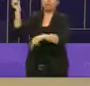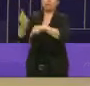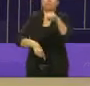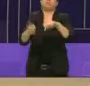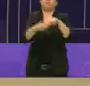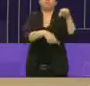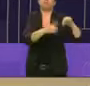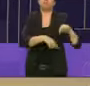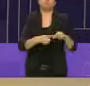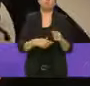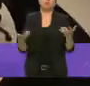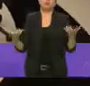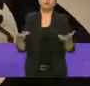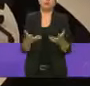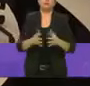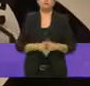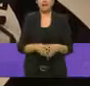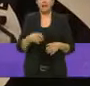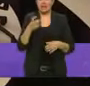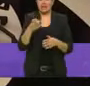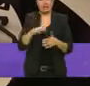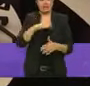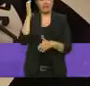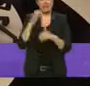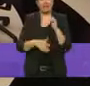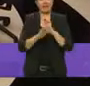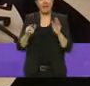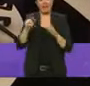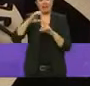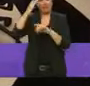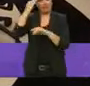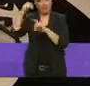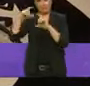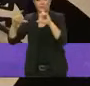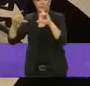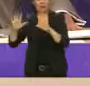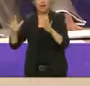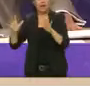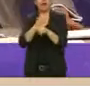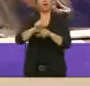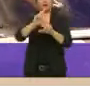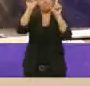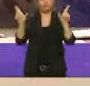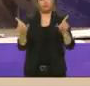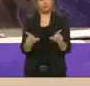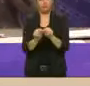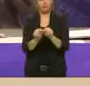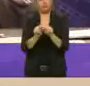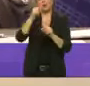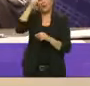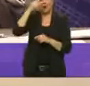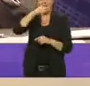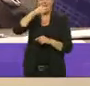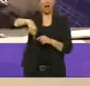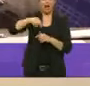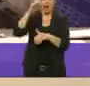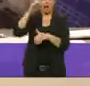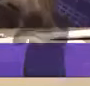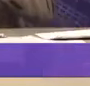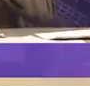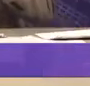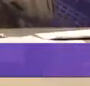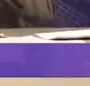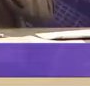Gracias, candidato. Y con esto terminamos la voz de tiempo. Vamos ahora con la conclusión del tema uno. Vamos a arrancar con usted, candidata Clara Brugada por la